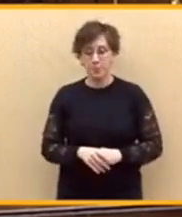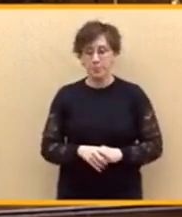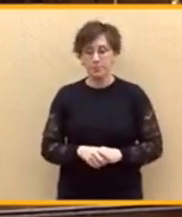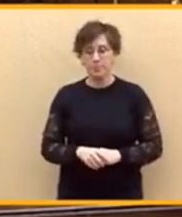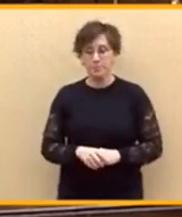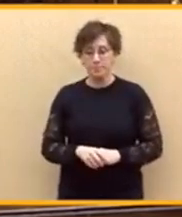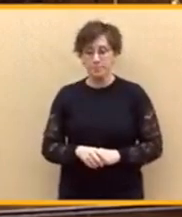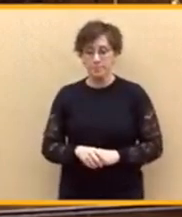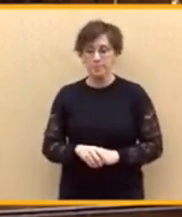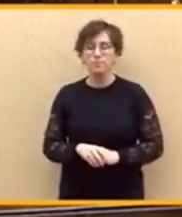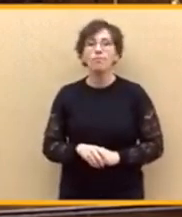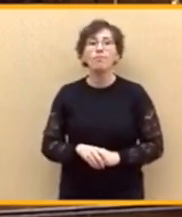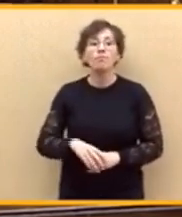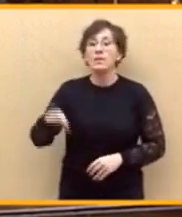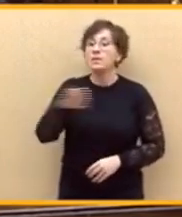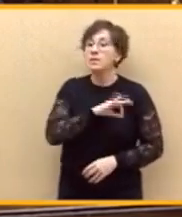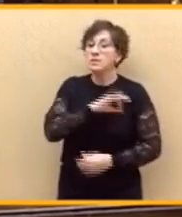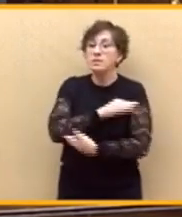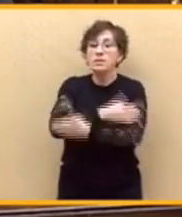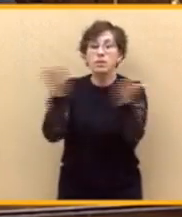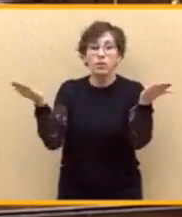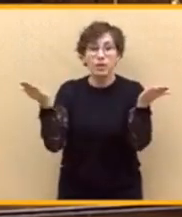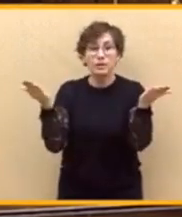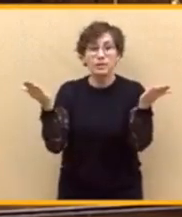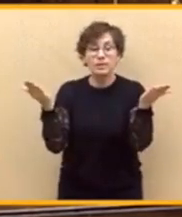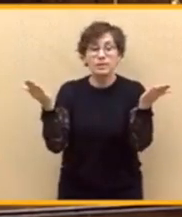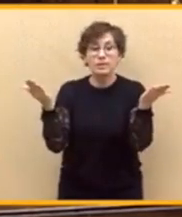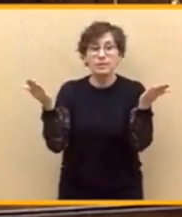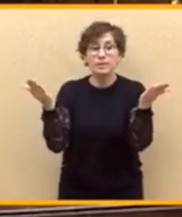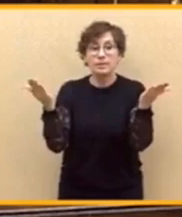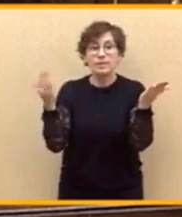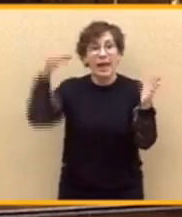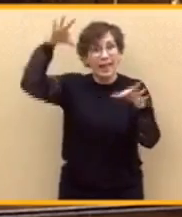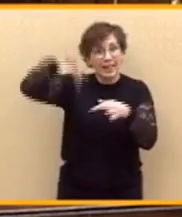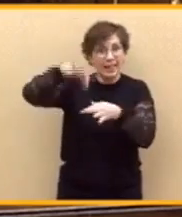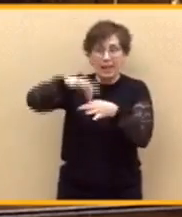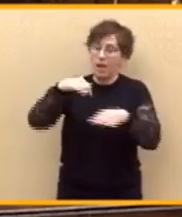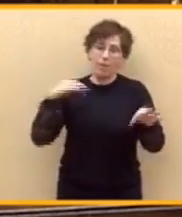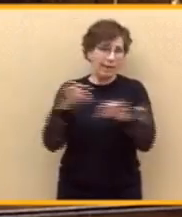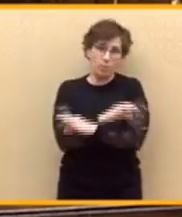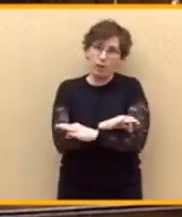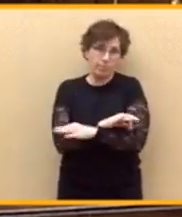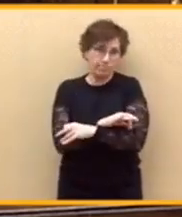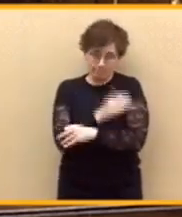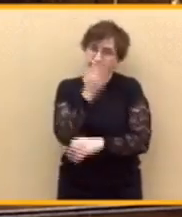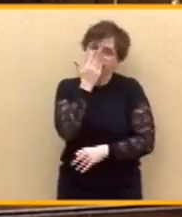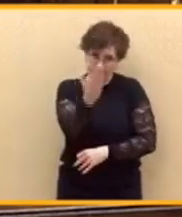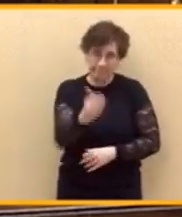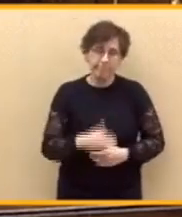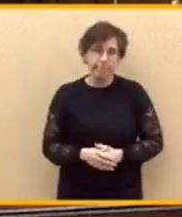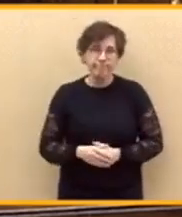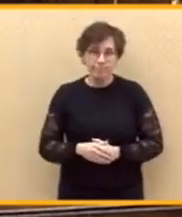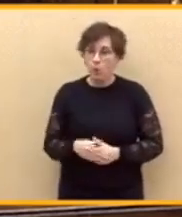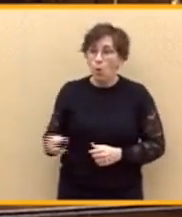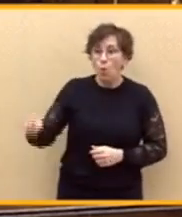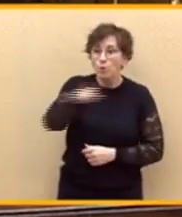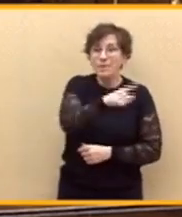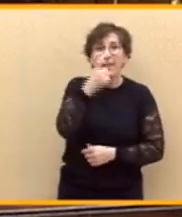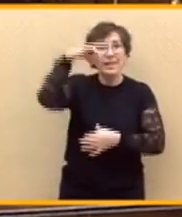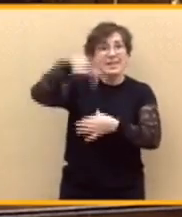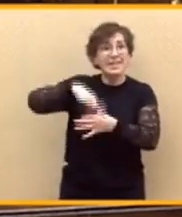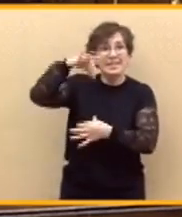Señores, me equivoqué con la tila. Lo confieso. Ustedes no necesitan tila.